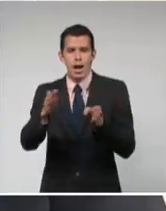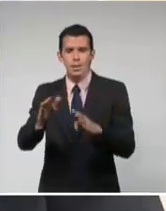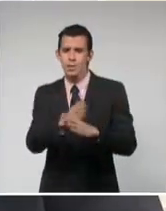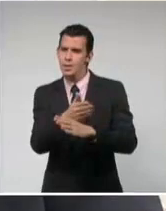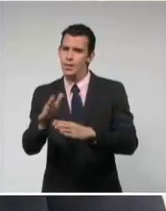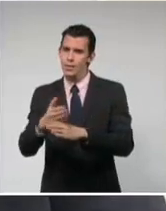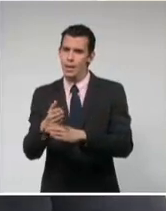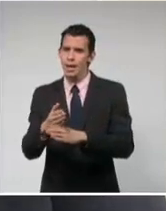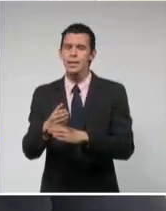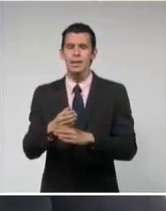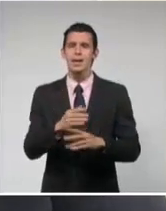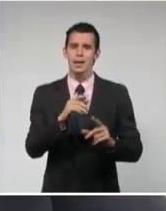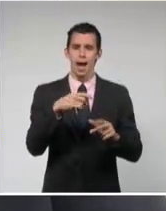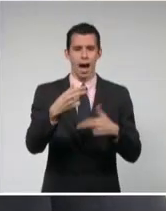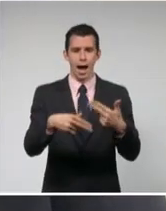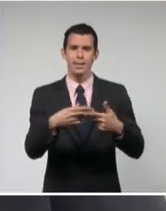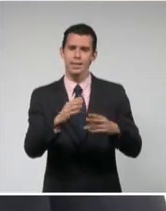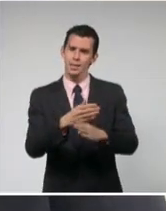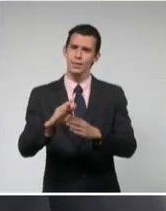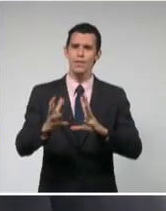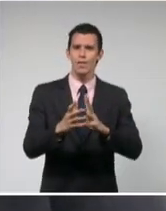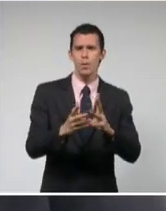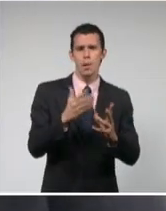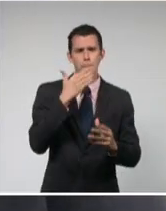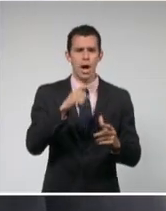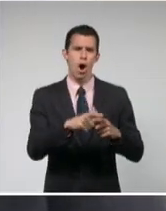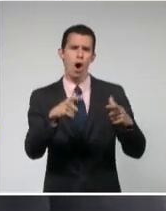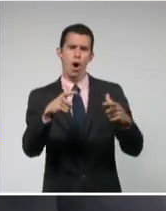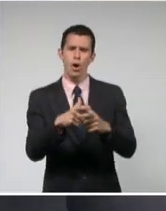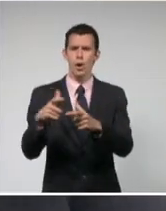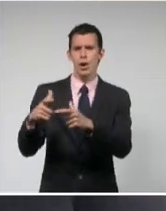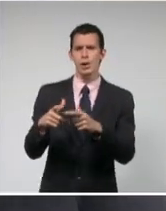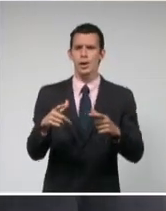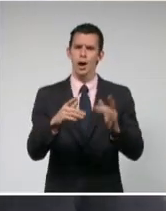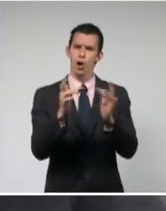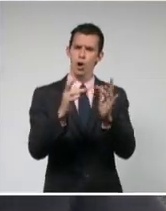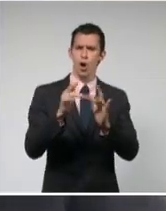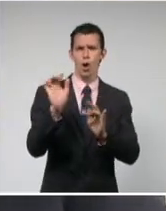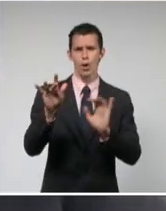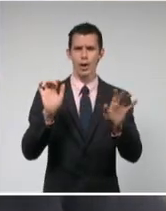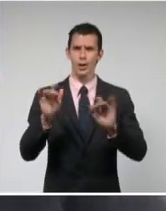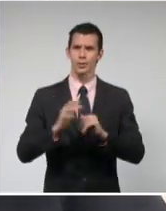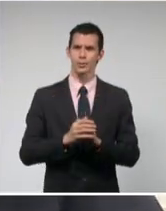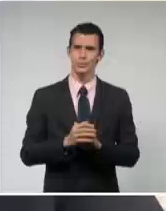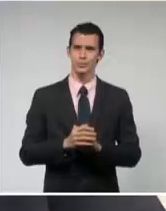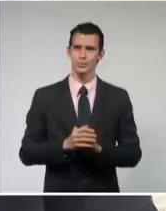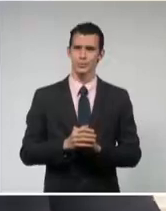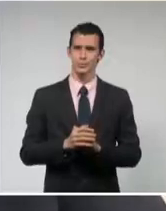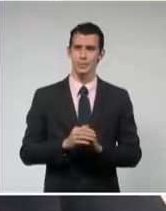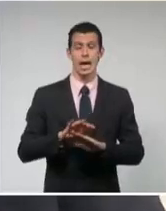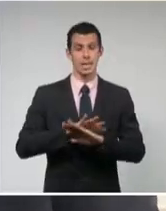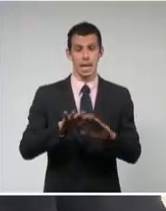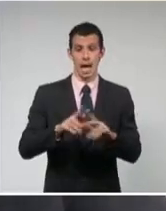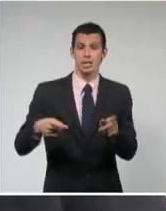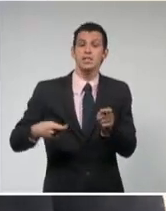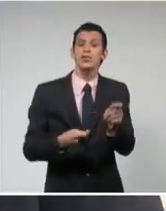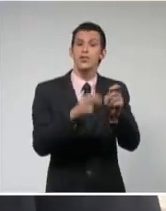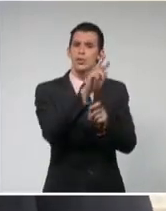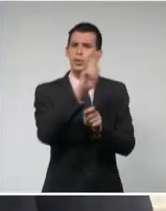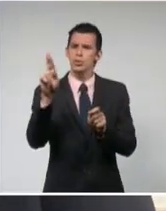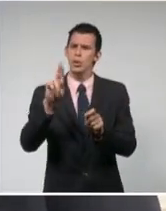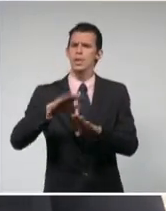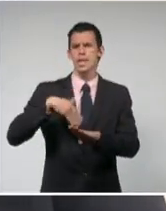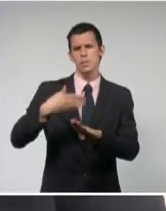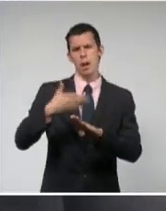revolución, el 1 de enero de 1959, adquiere una nueva dimensión, se van desarrollando sus estructuras, sus